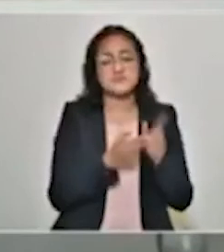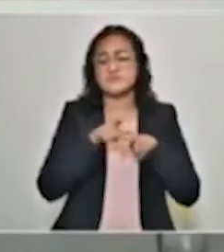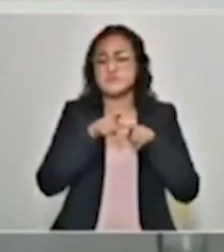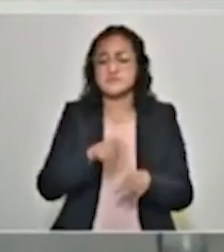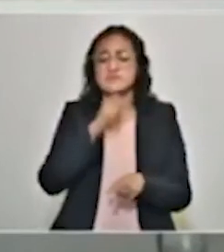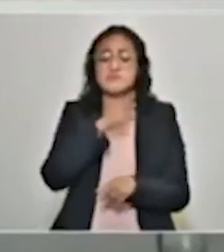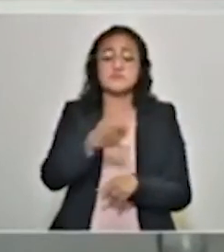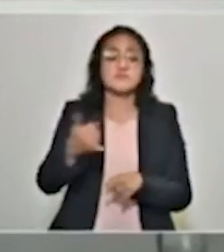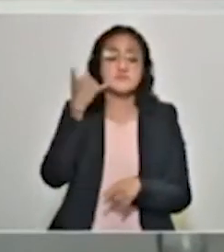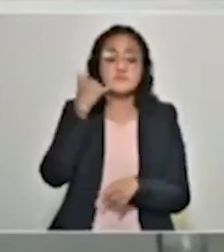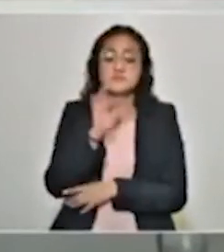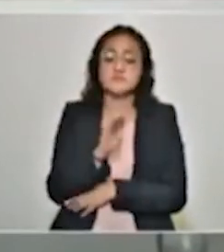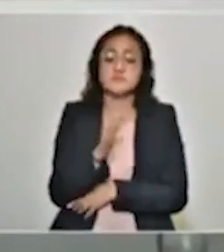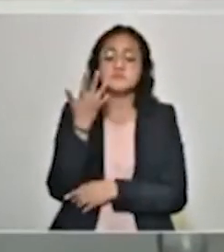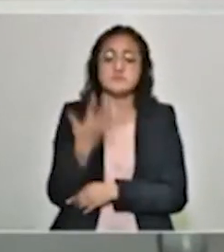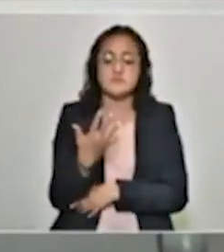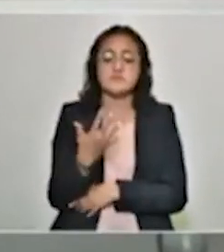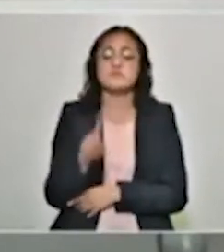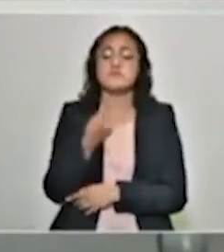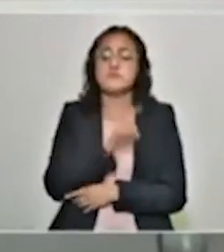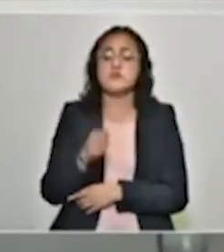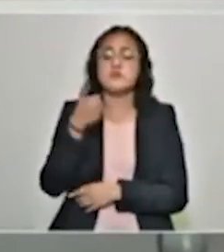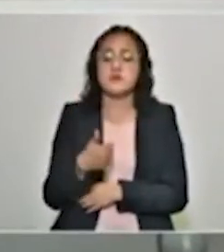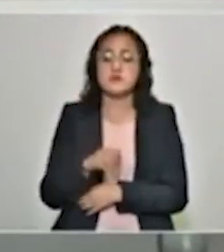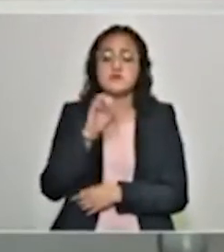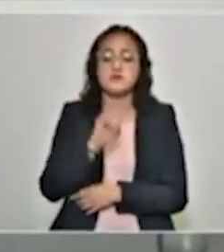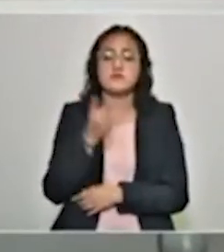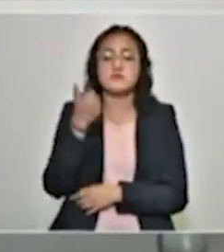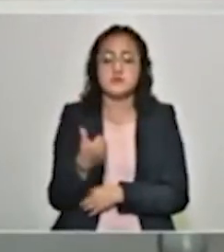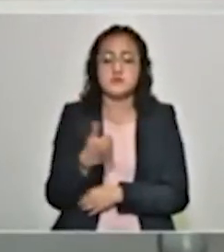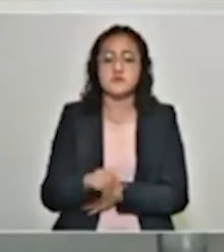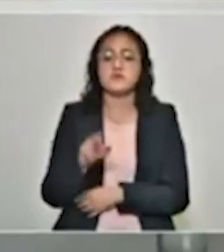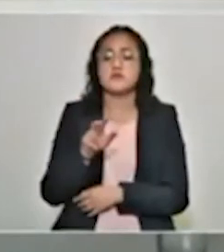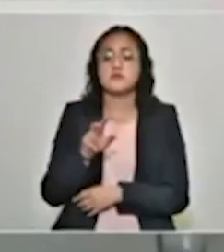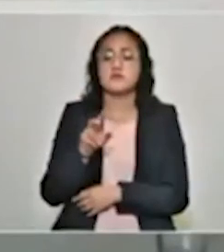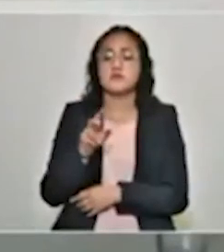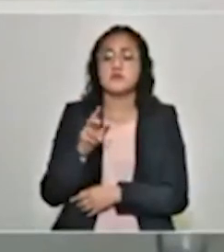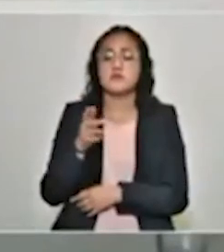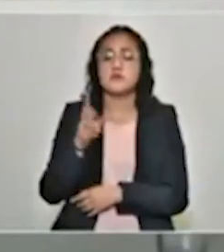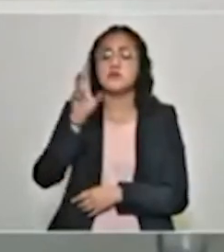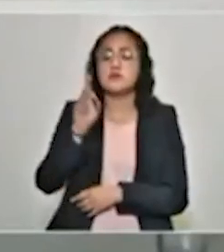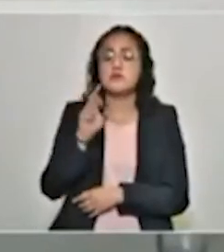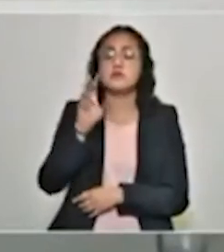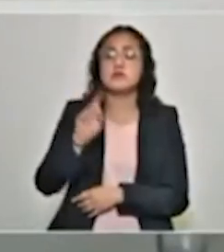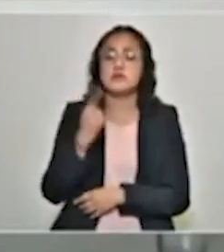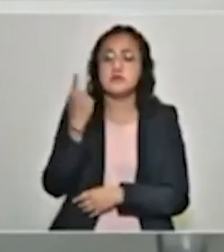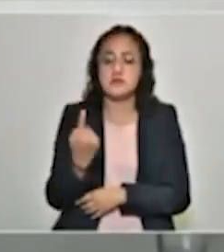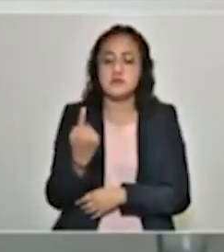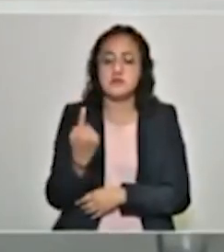comunicarse al número 55-106-06 extensión 3031,